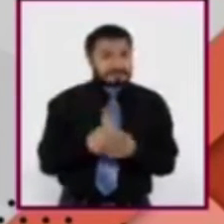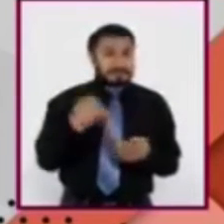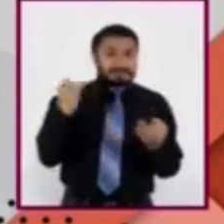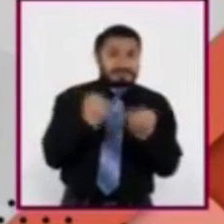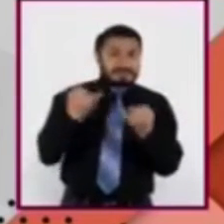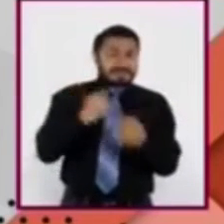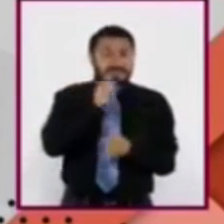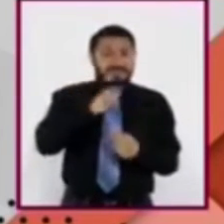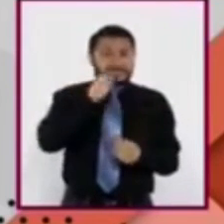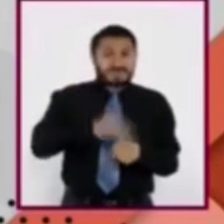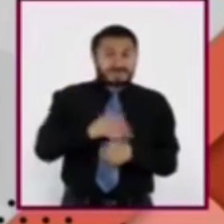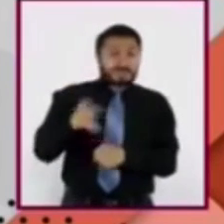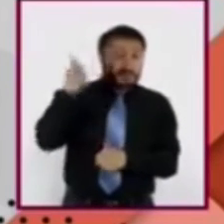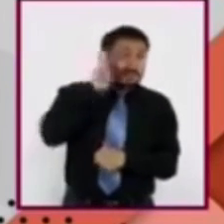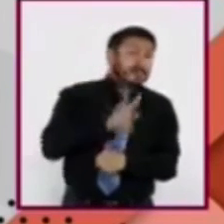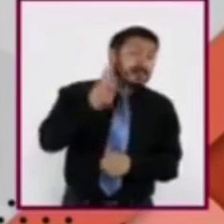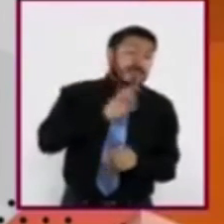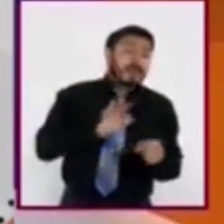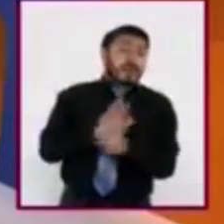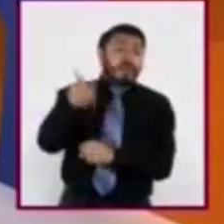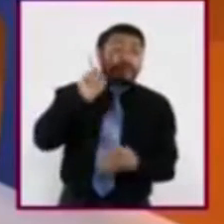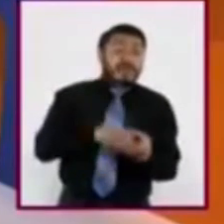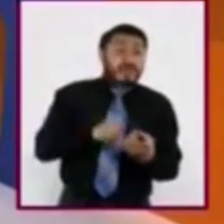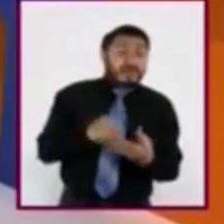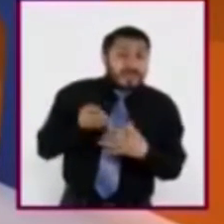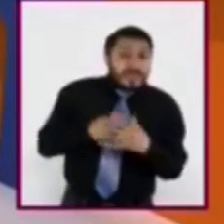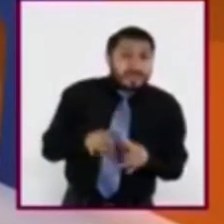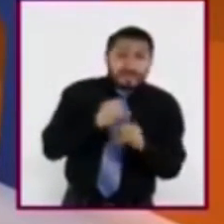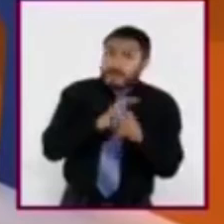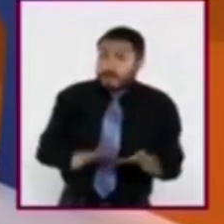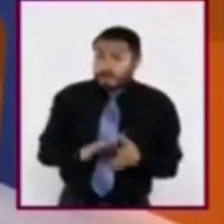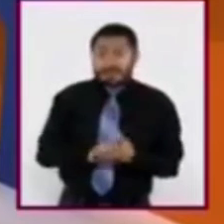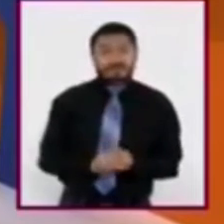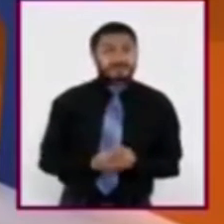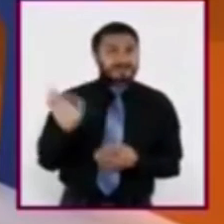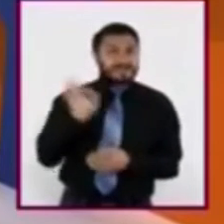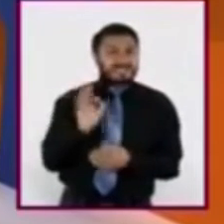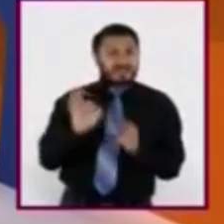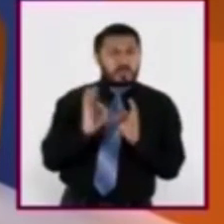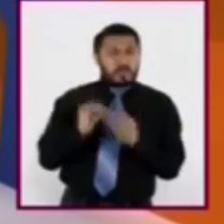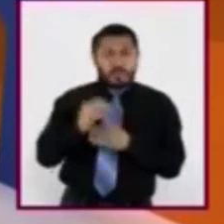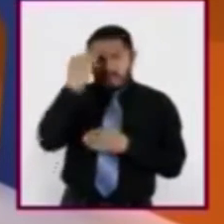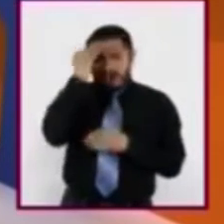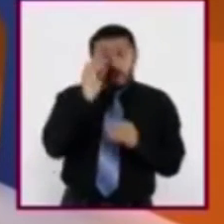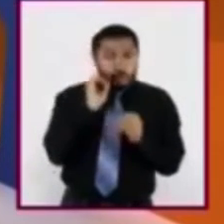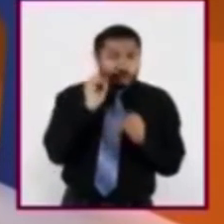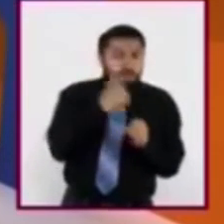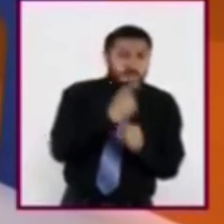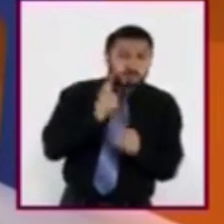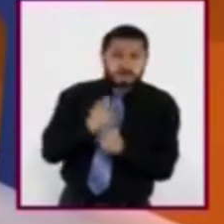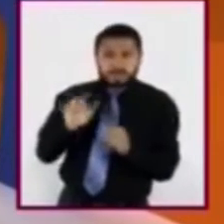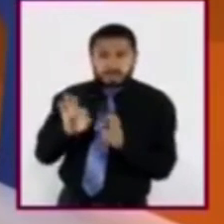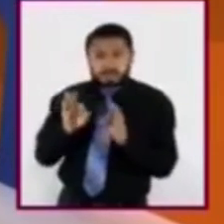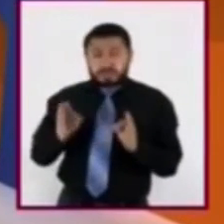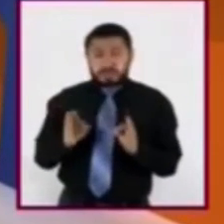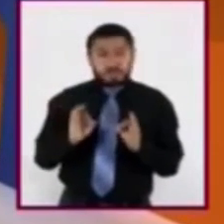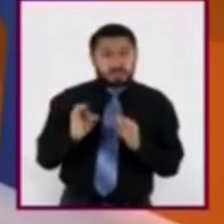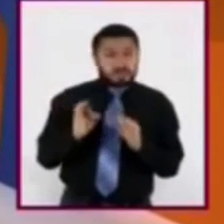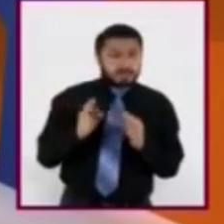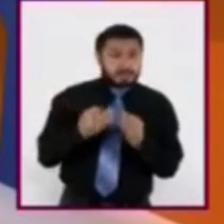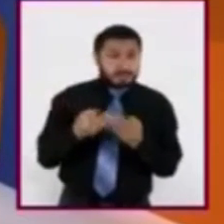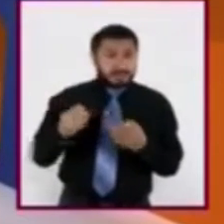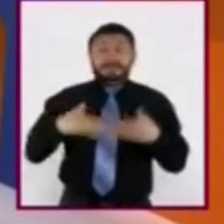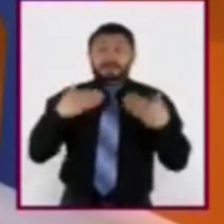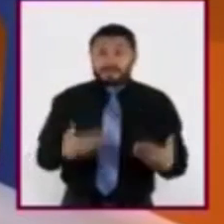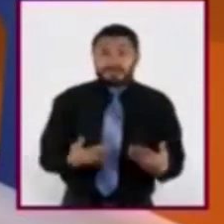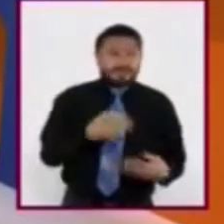verificar de dónde proviene la información. ¿Habrá una forma de conocer o distinguir a una fuente confiable de una